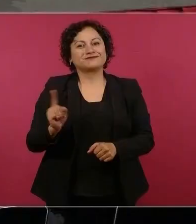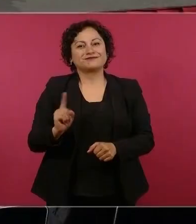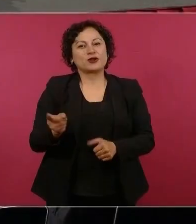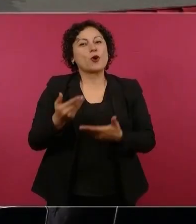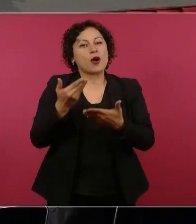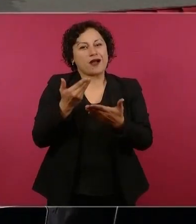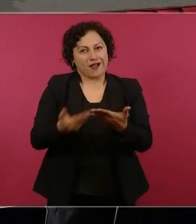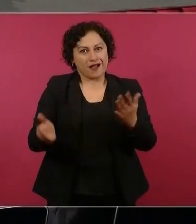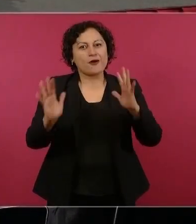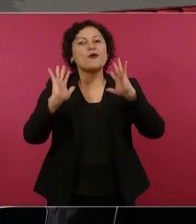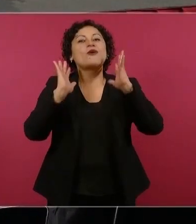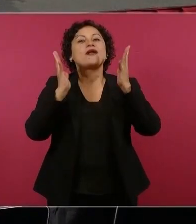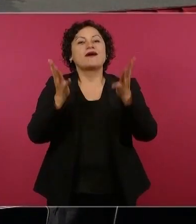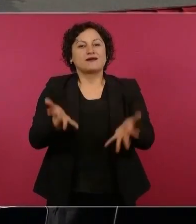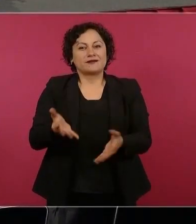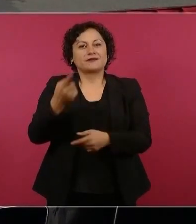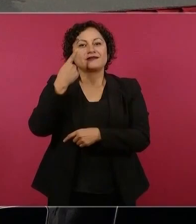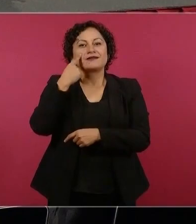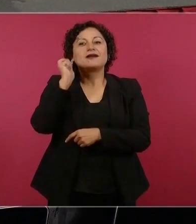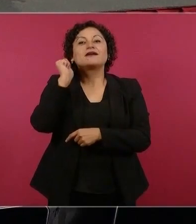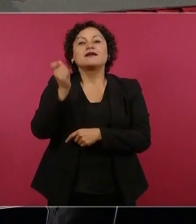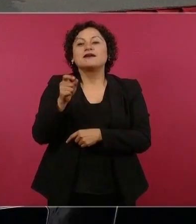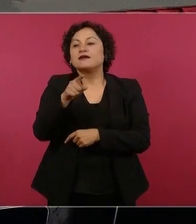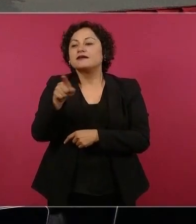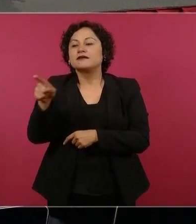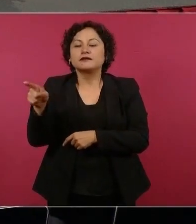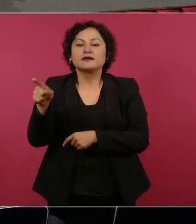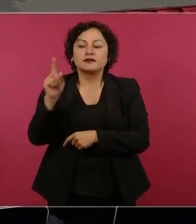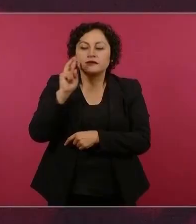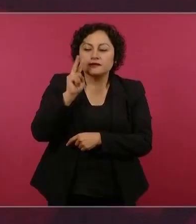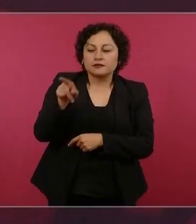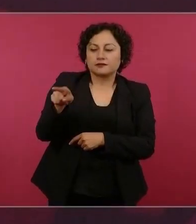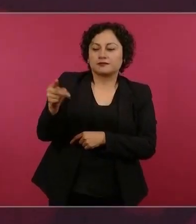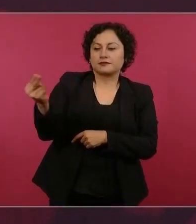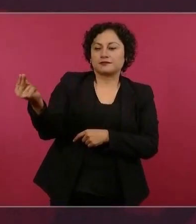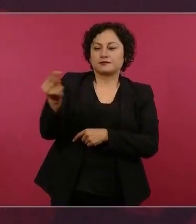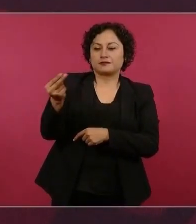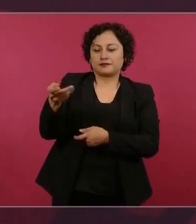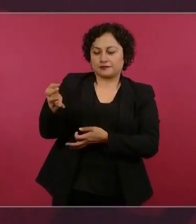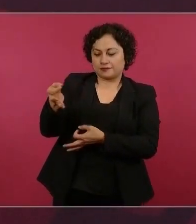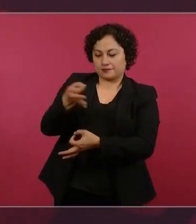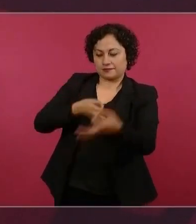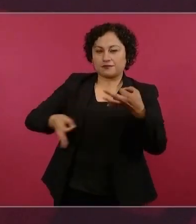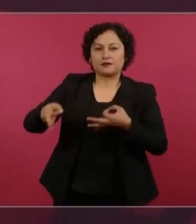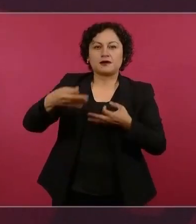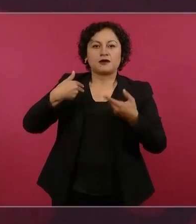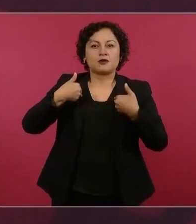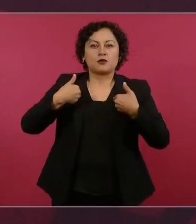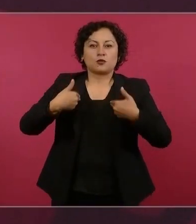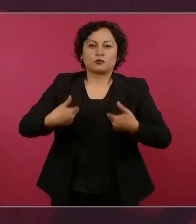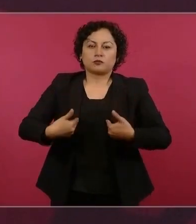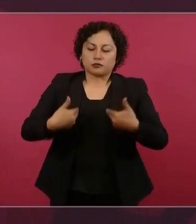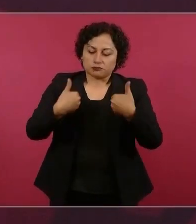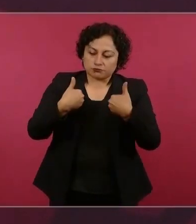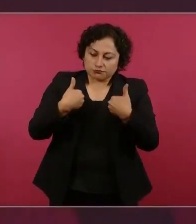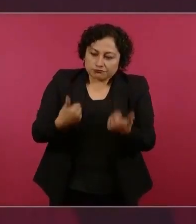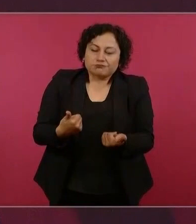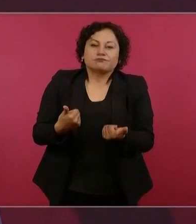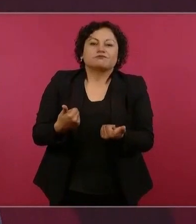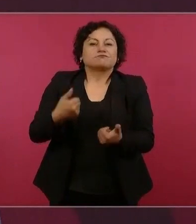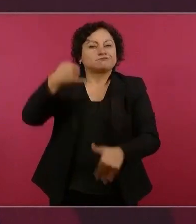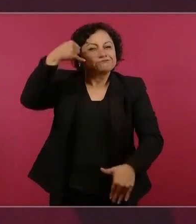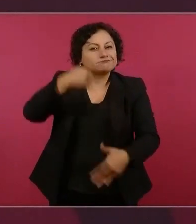enfermedad mirando la necesidad con un sistema que es humano, sensible y profundamente social.